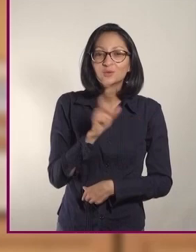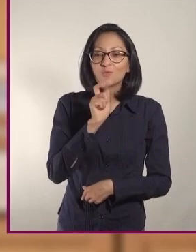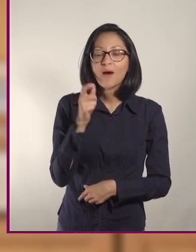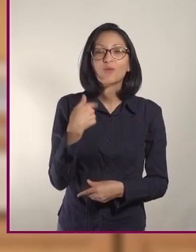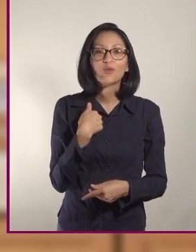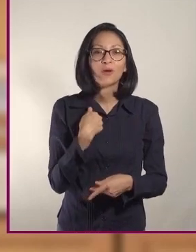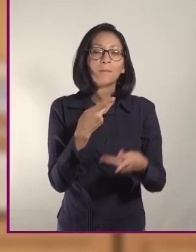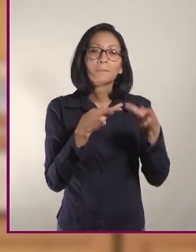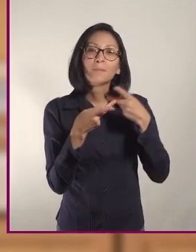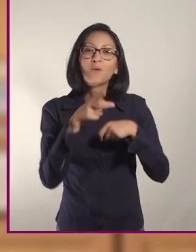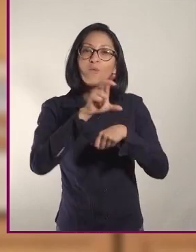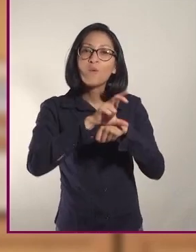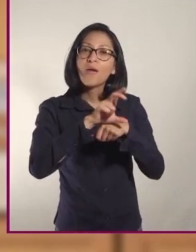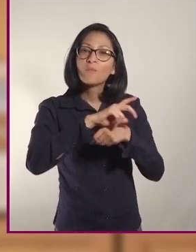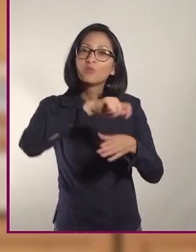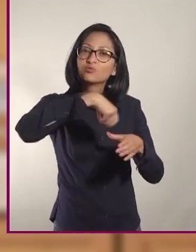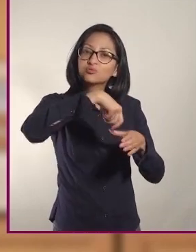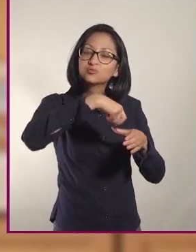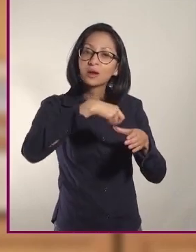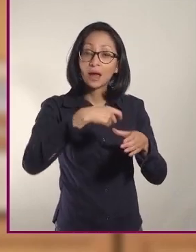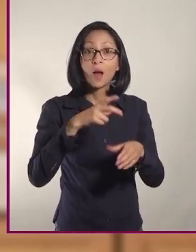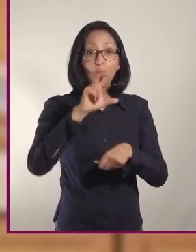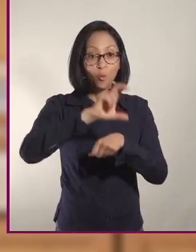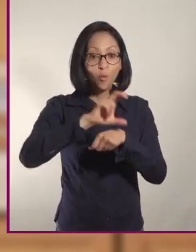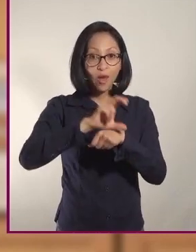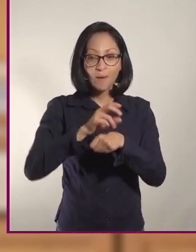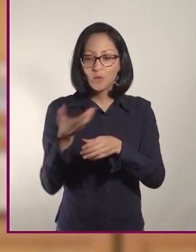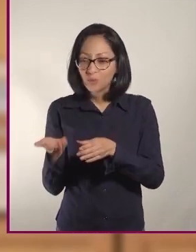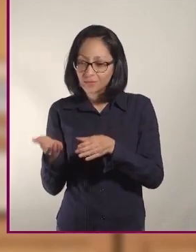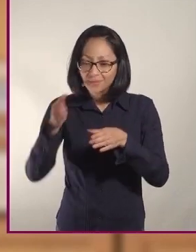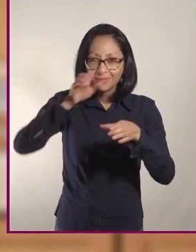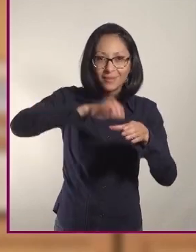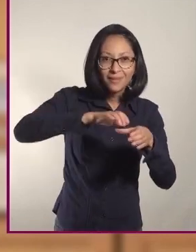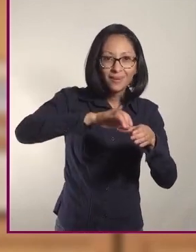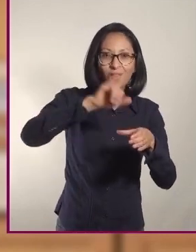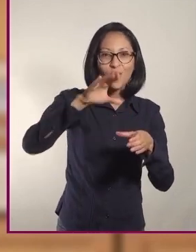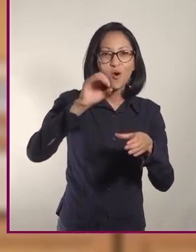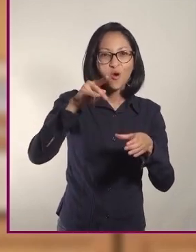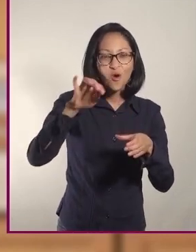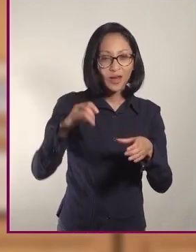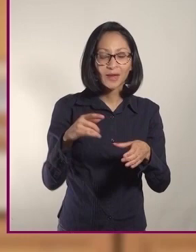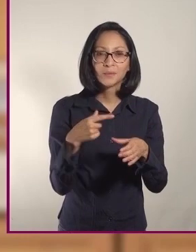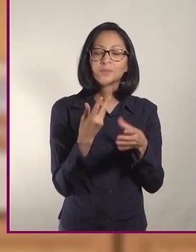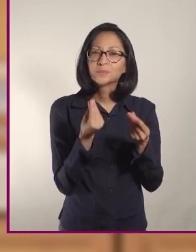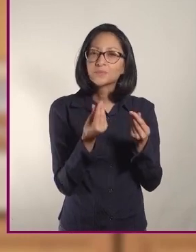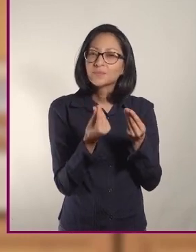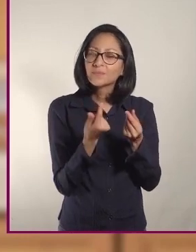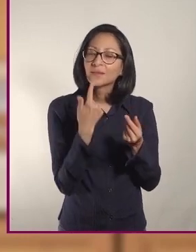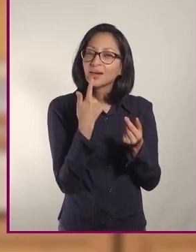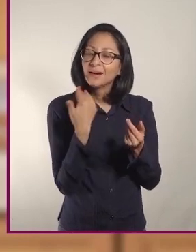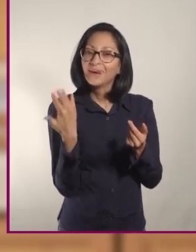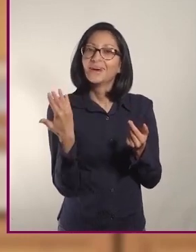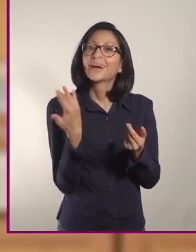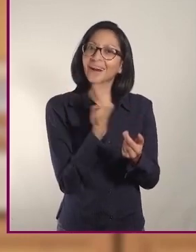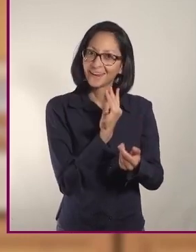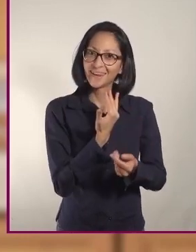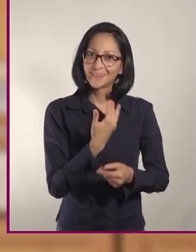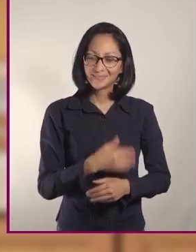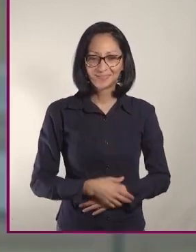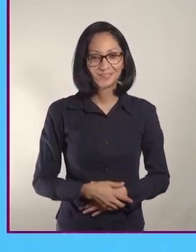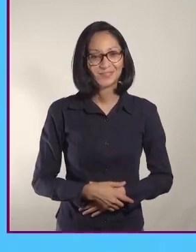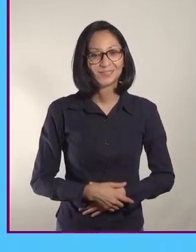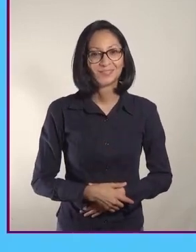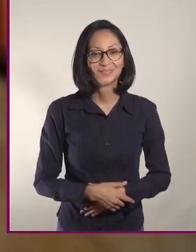estoy preparando huevos revueltos. Mezcla el huevo con una cucharadita de Jocoque y verás que mejora su consistencia y le da muy buen sabor.